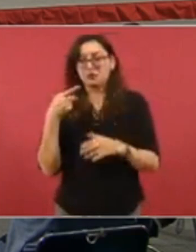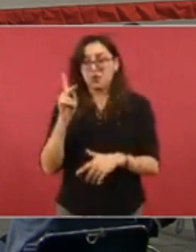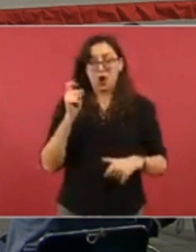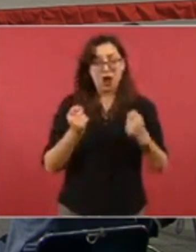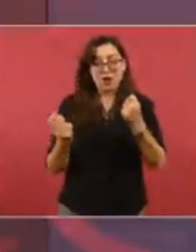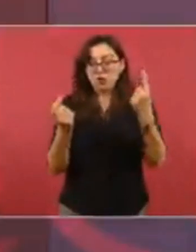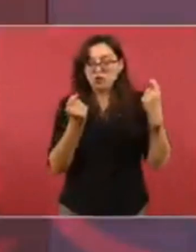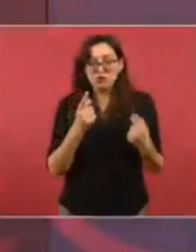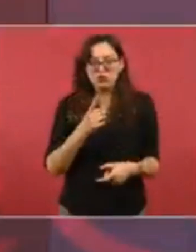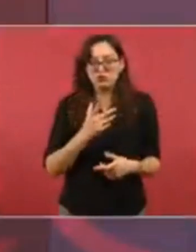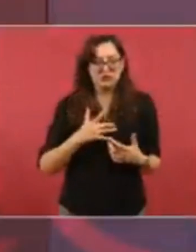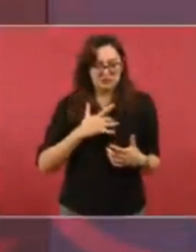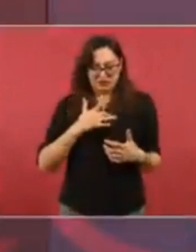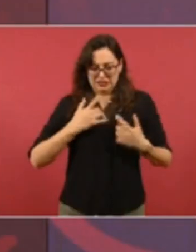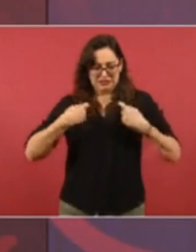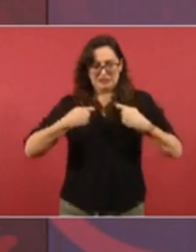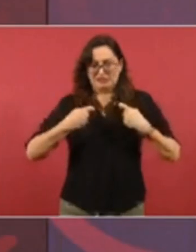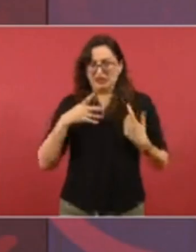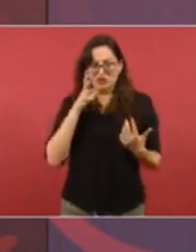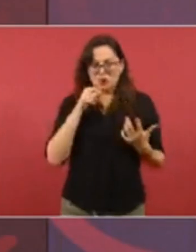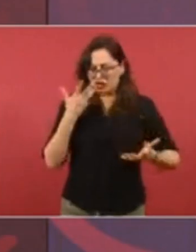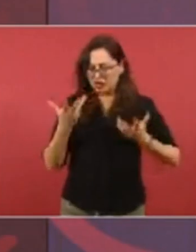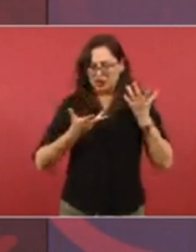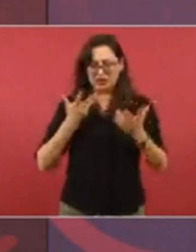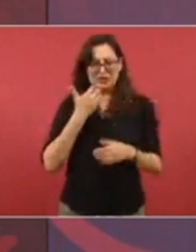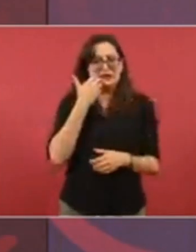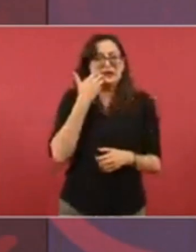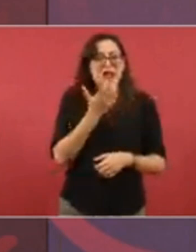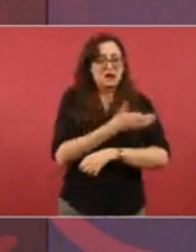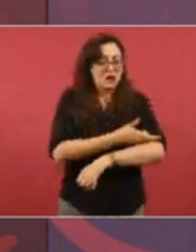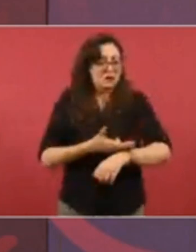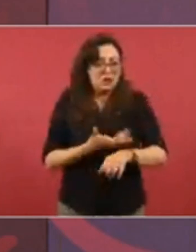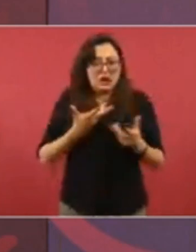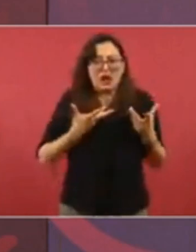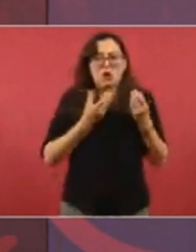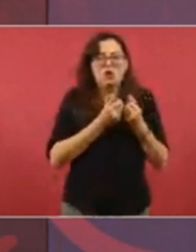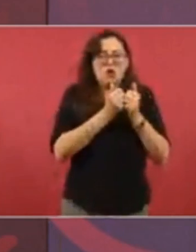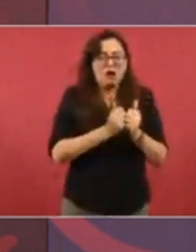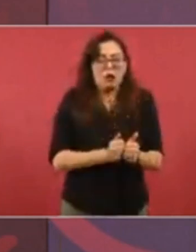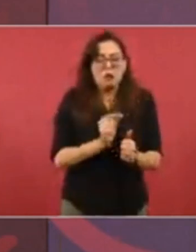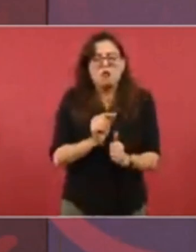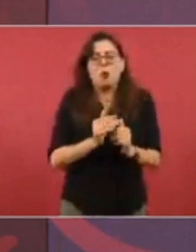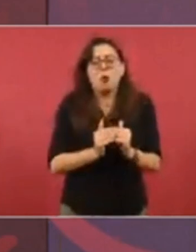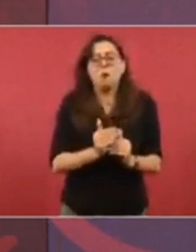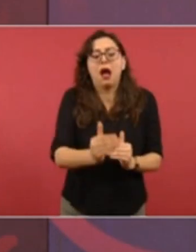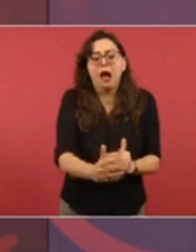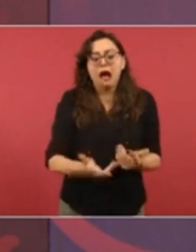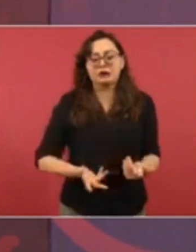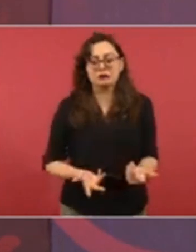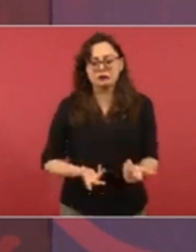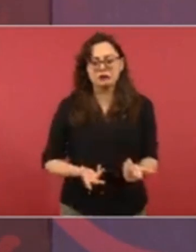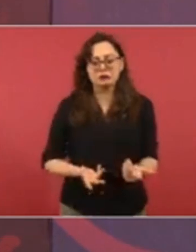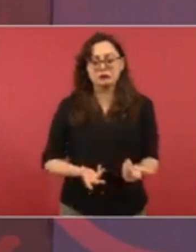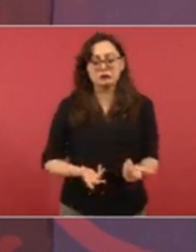con sus familias y hay acuerdo que el gobierno le